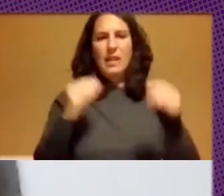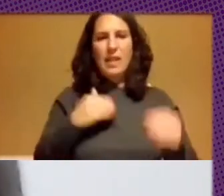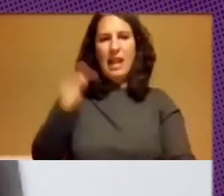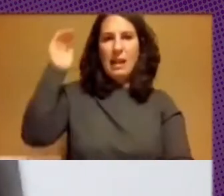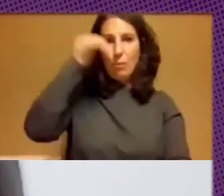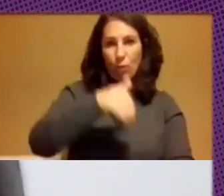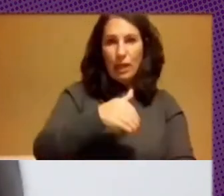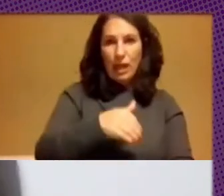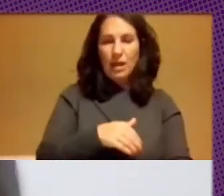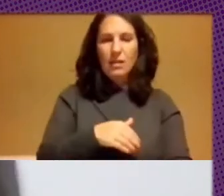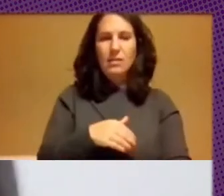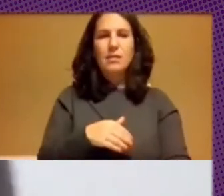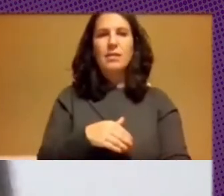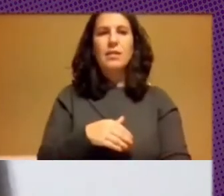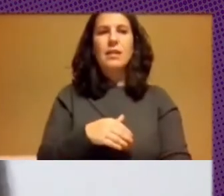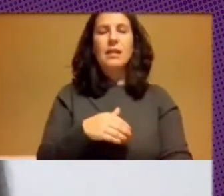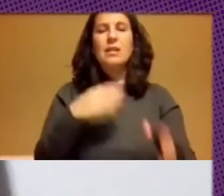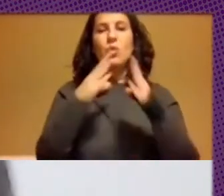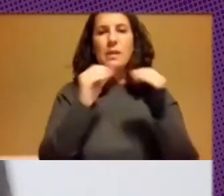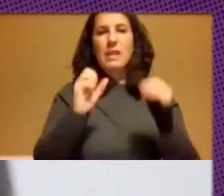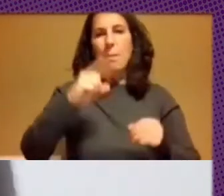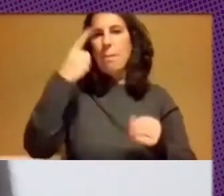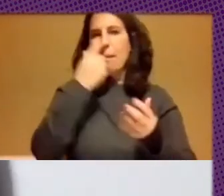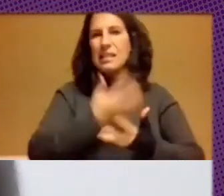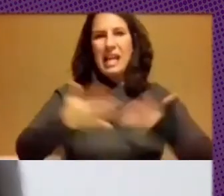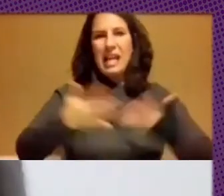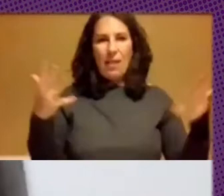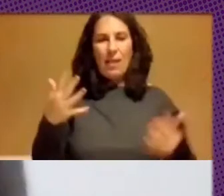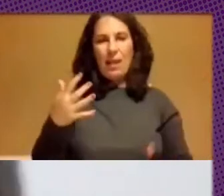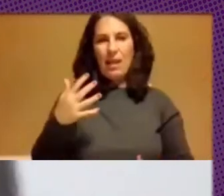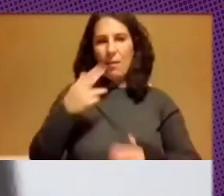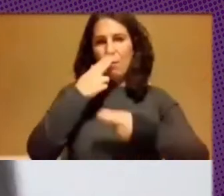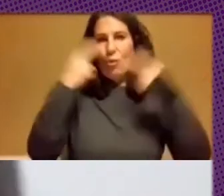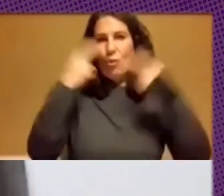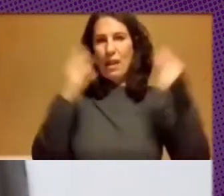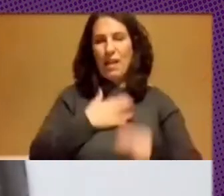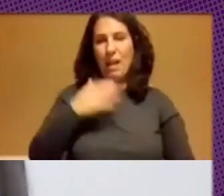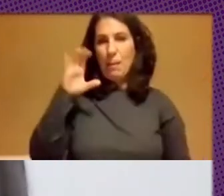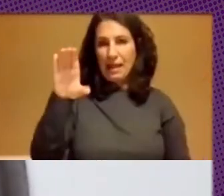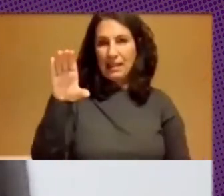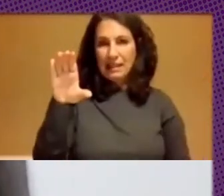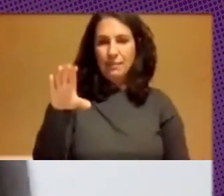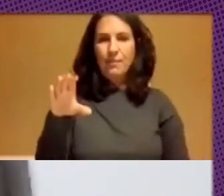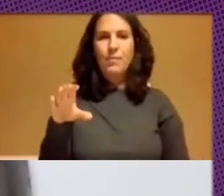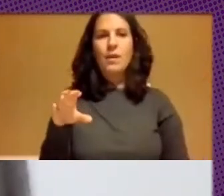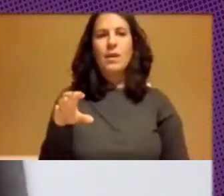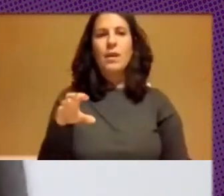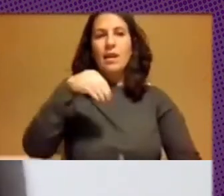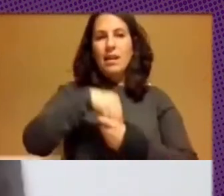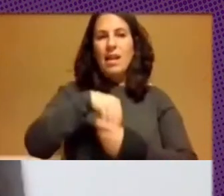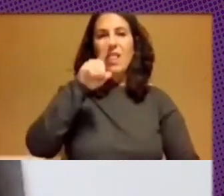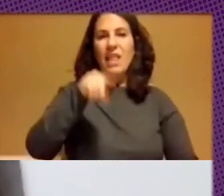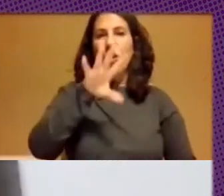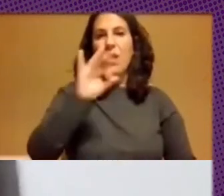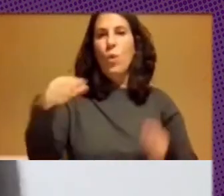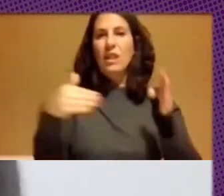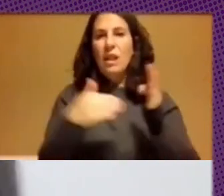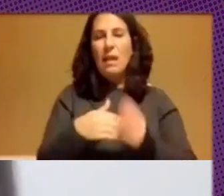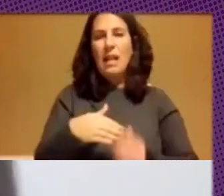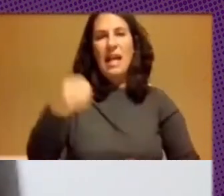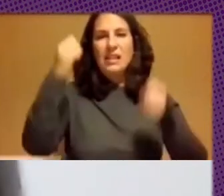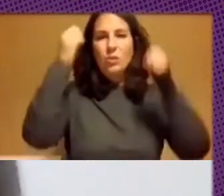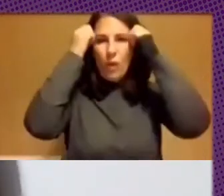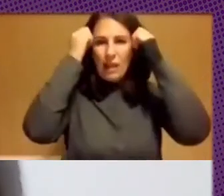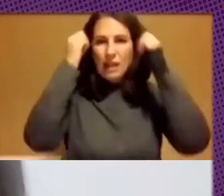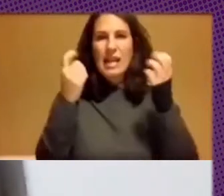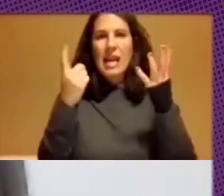es la universidad más grande de la primera universidad pública del país, concentra 150.000 estudiantes, 6